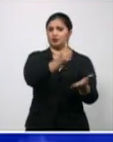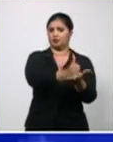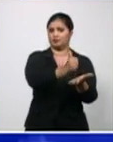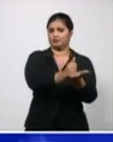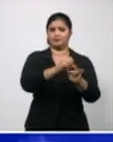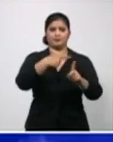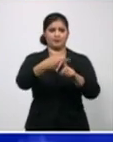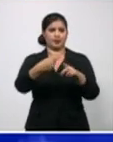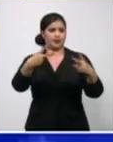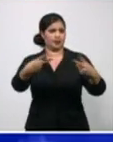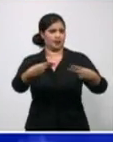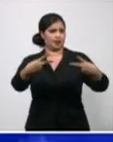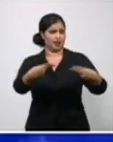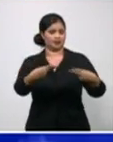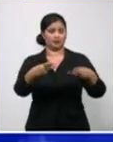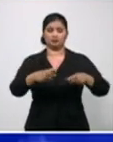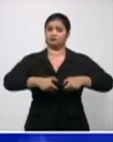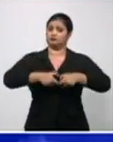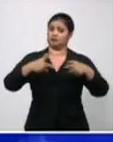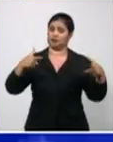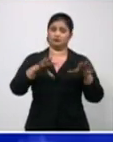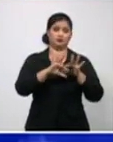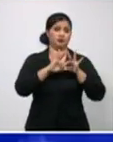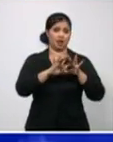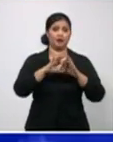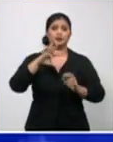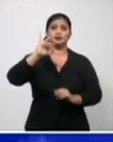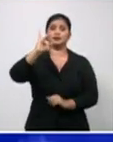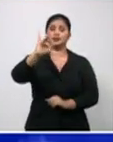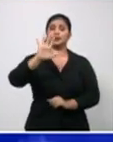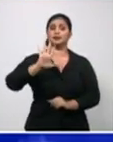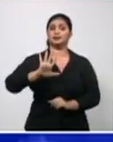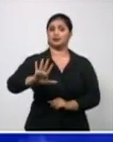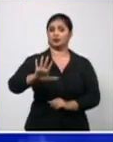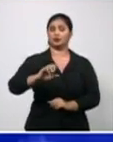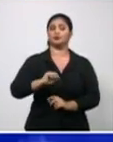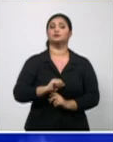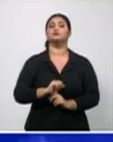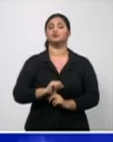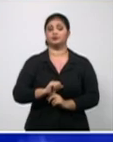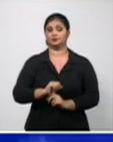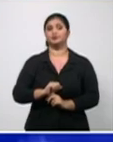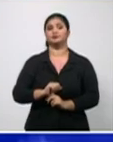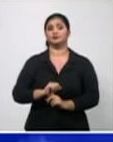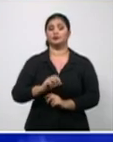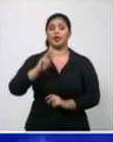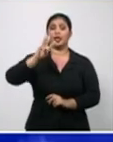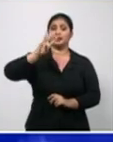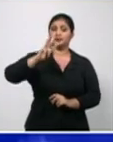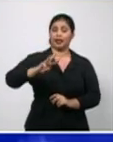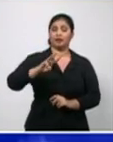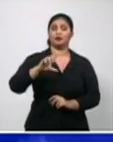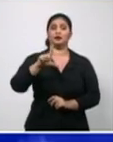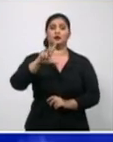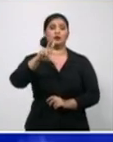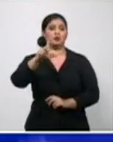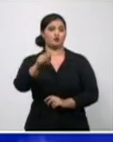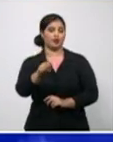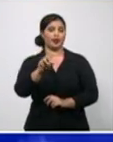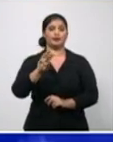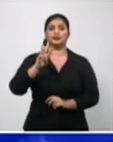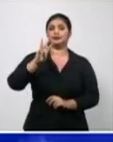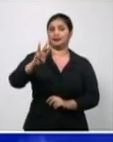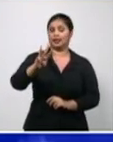siete y cinco cada una. Colón tres, al igual que Limonar y Perico y Calimete con un paciente